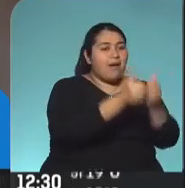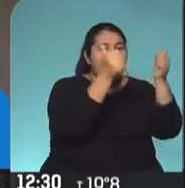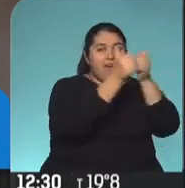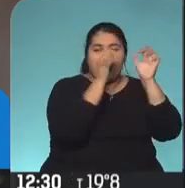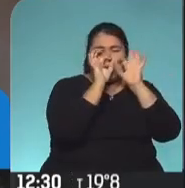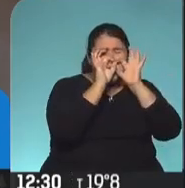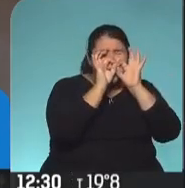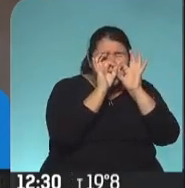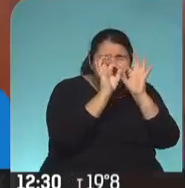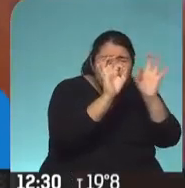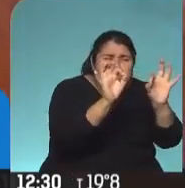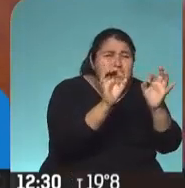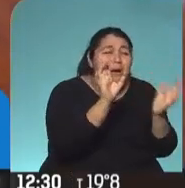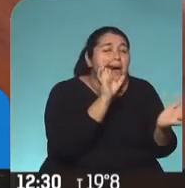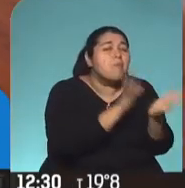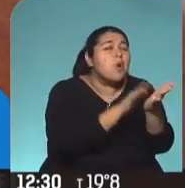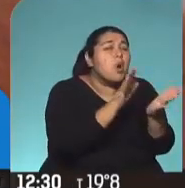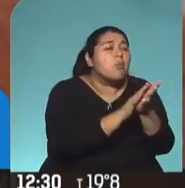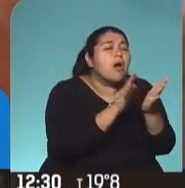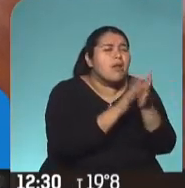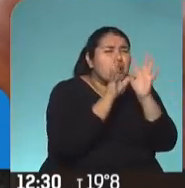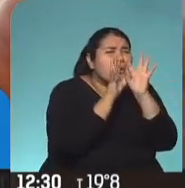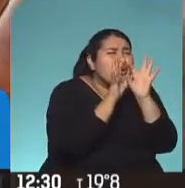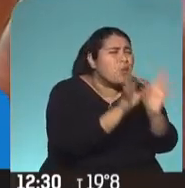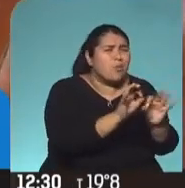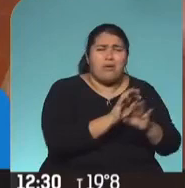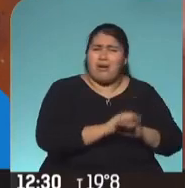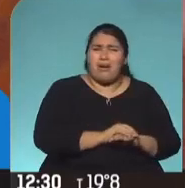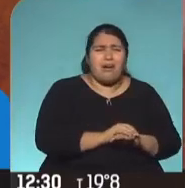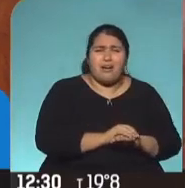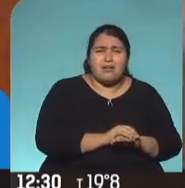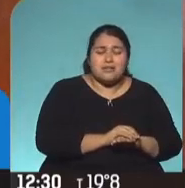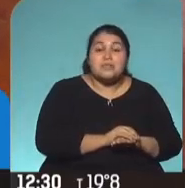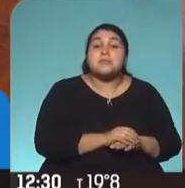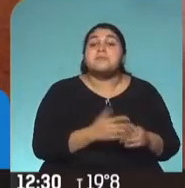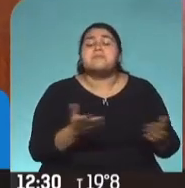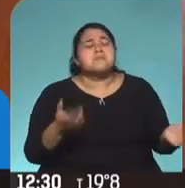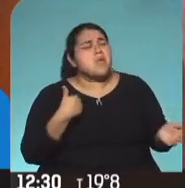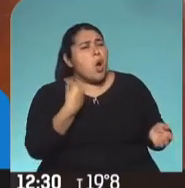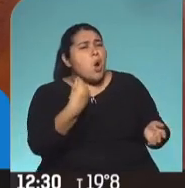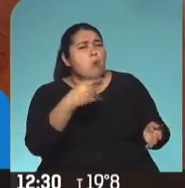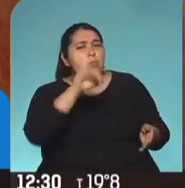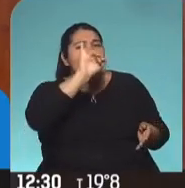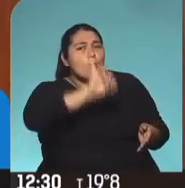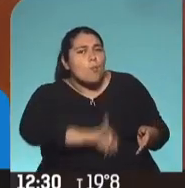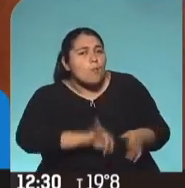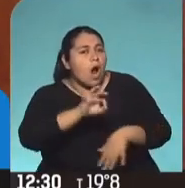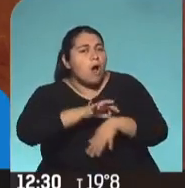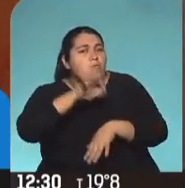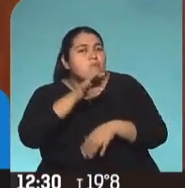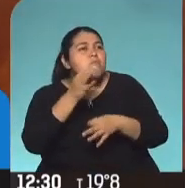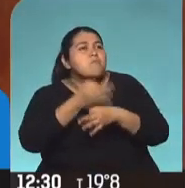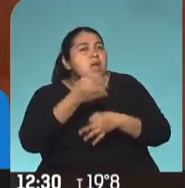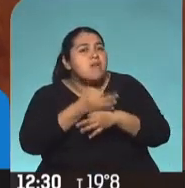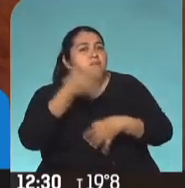Nunca nadie probó su impacto en personas reales. ¿Cómo puede ser que no haya un nutricionista, alguien experimentado